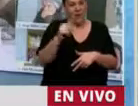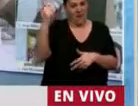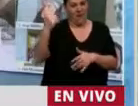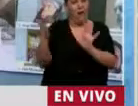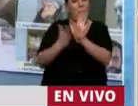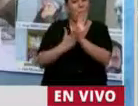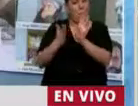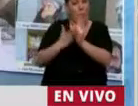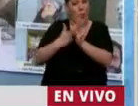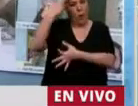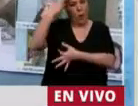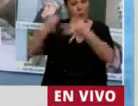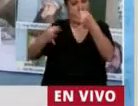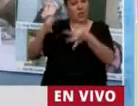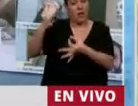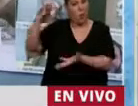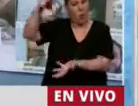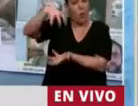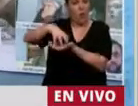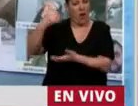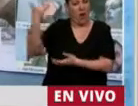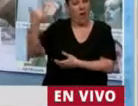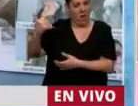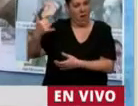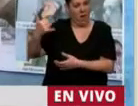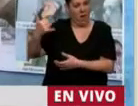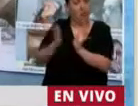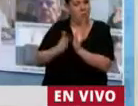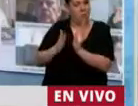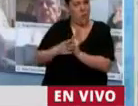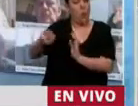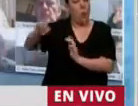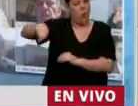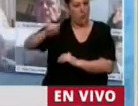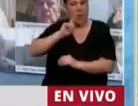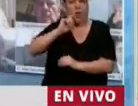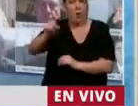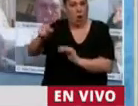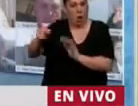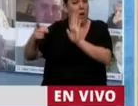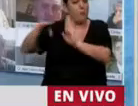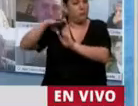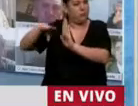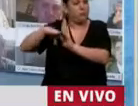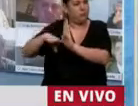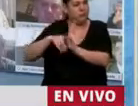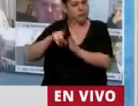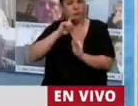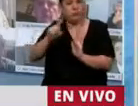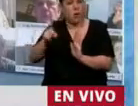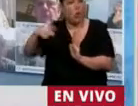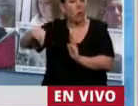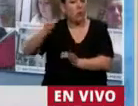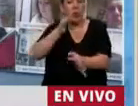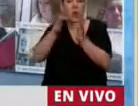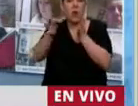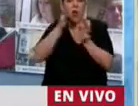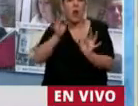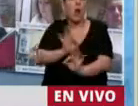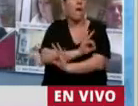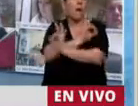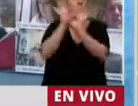que tiene muy claro que tiene que estar presente para resolver las necesidades más urgentes,